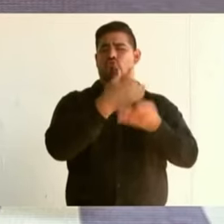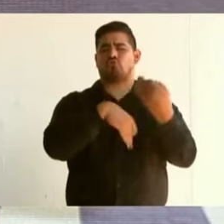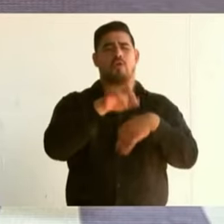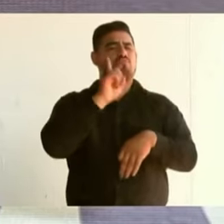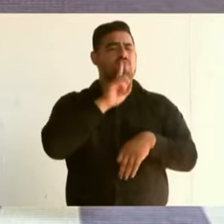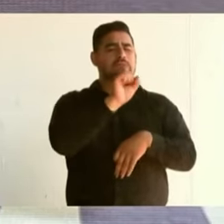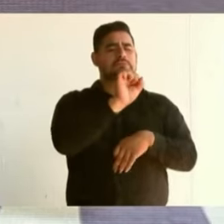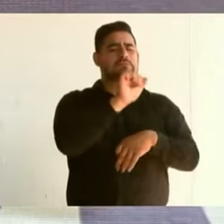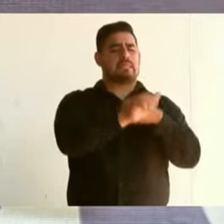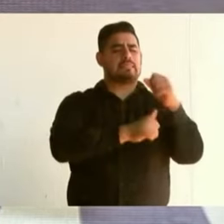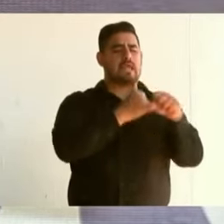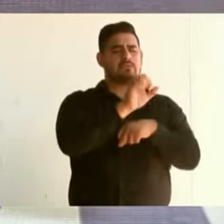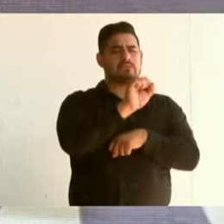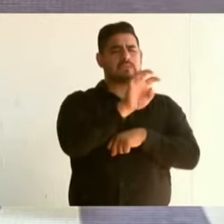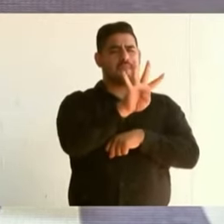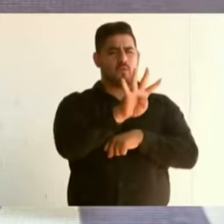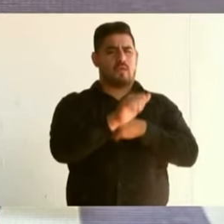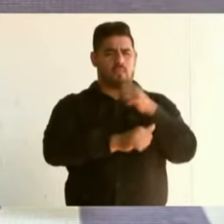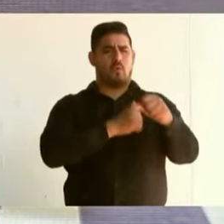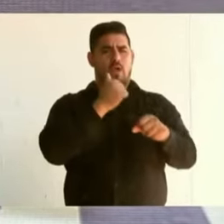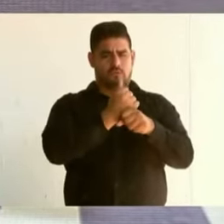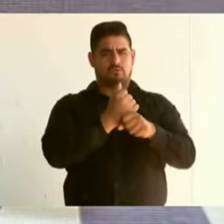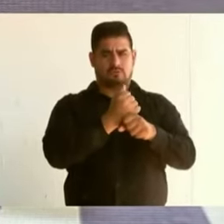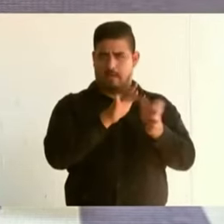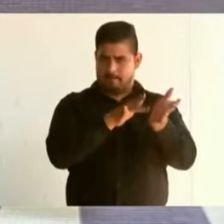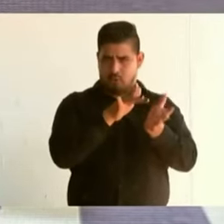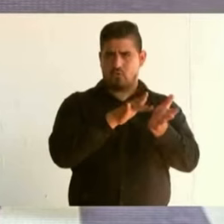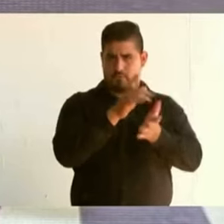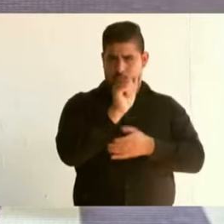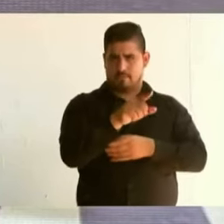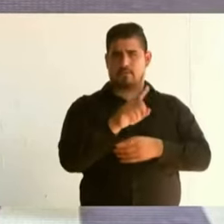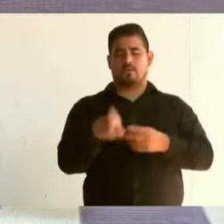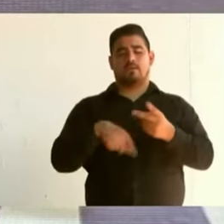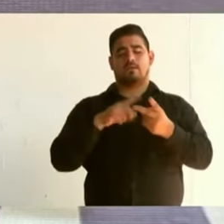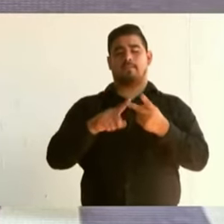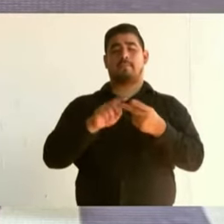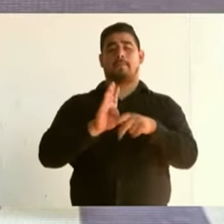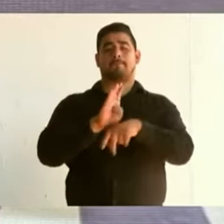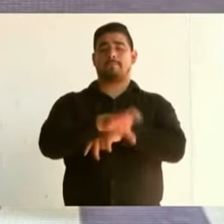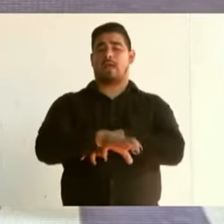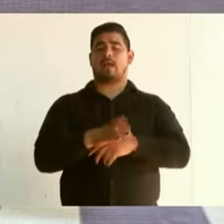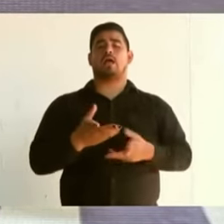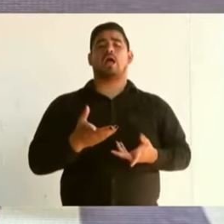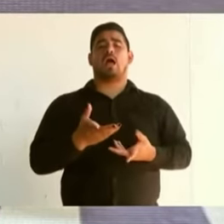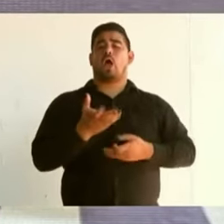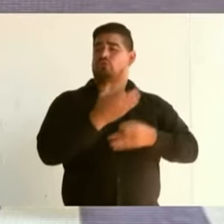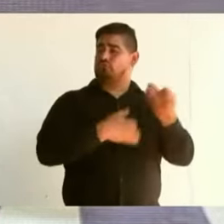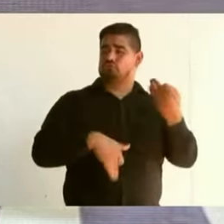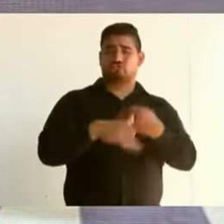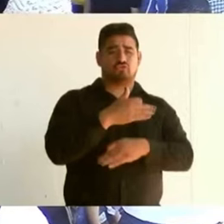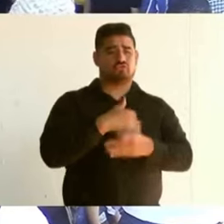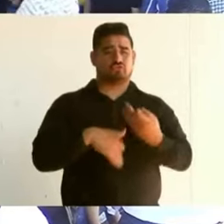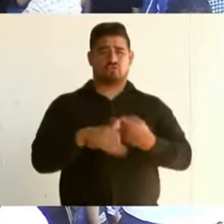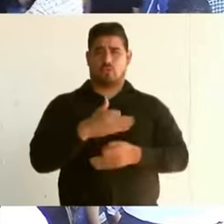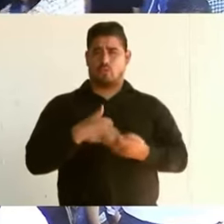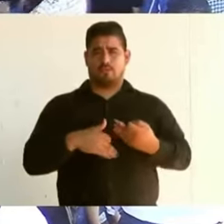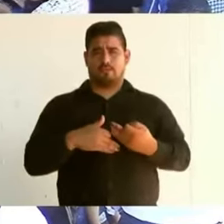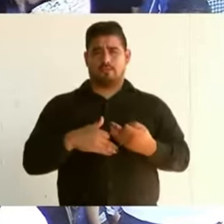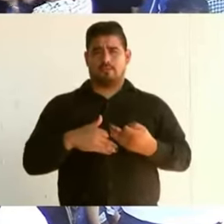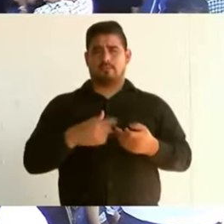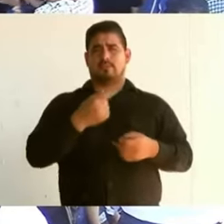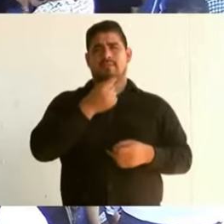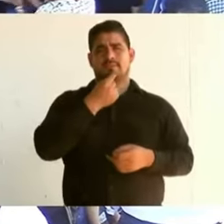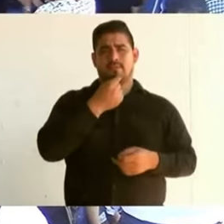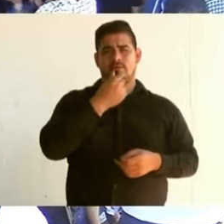de 60, 64 años de edad. Y las becas para todos, todos los